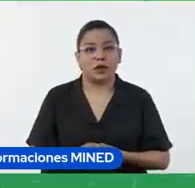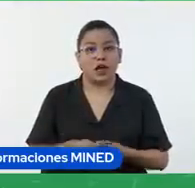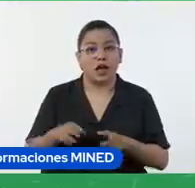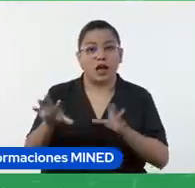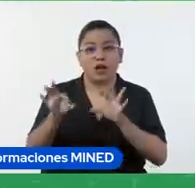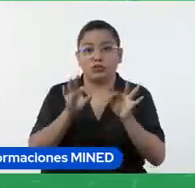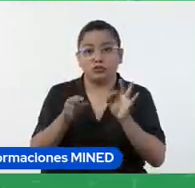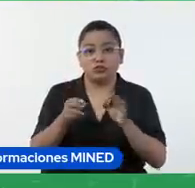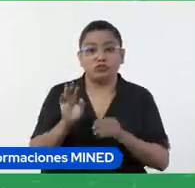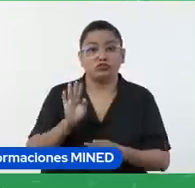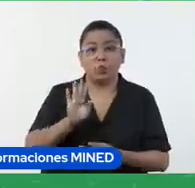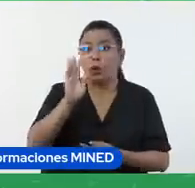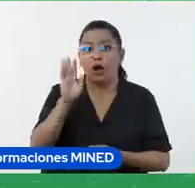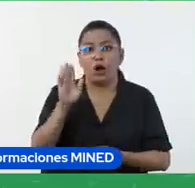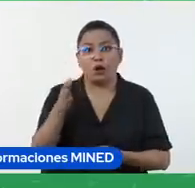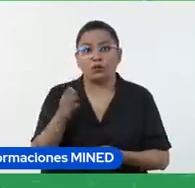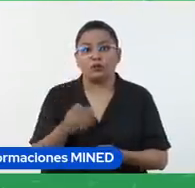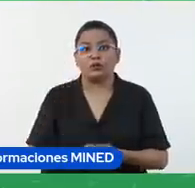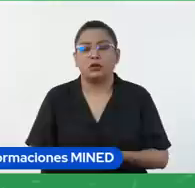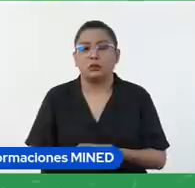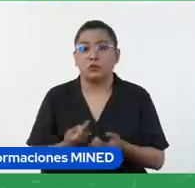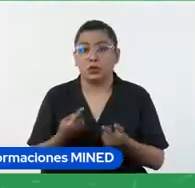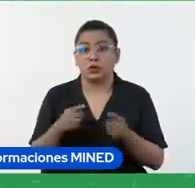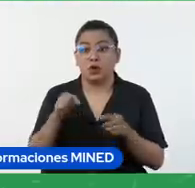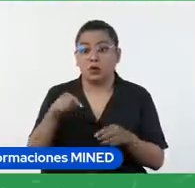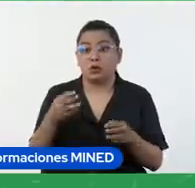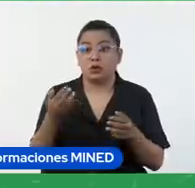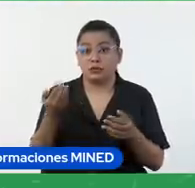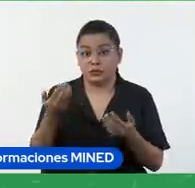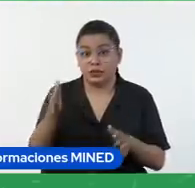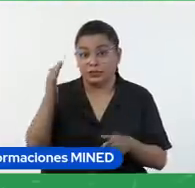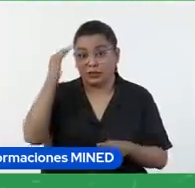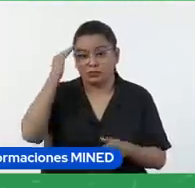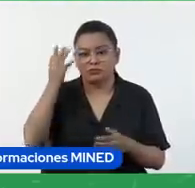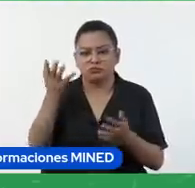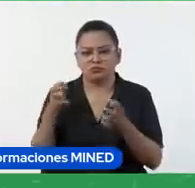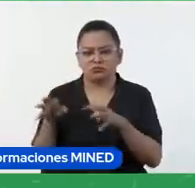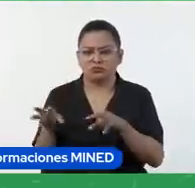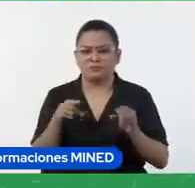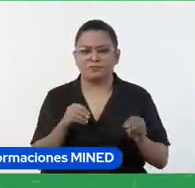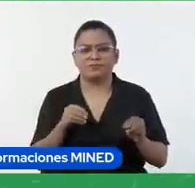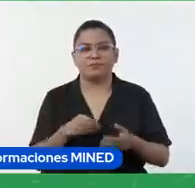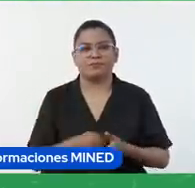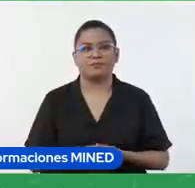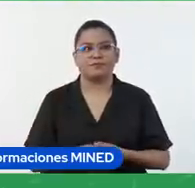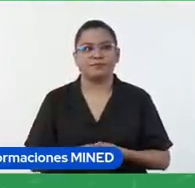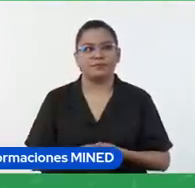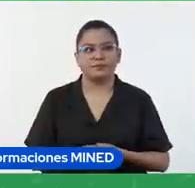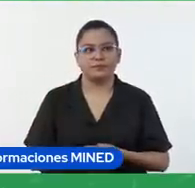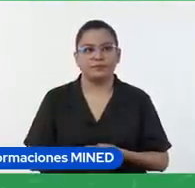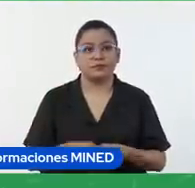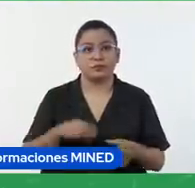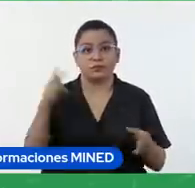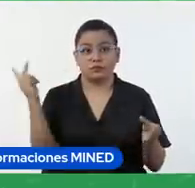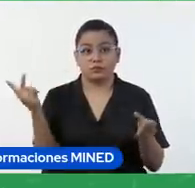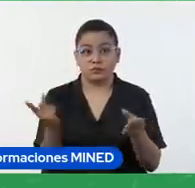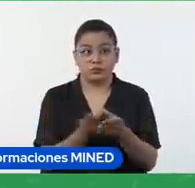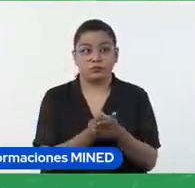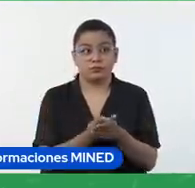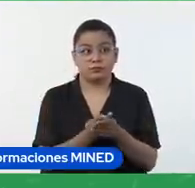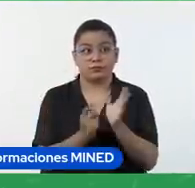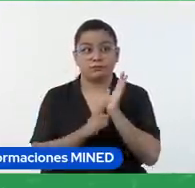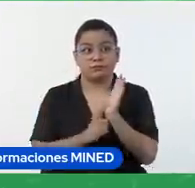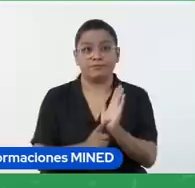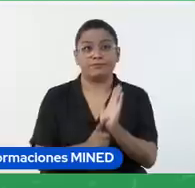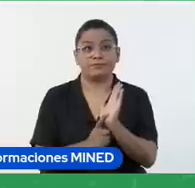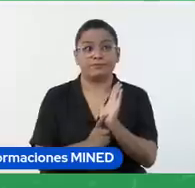nuevas seguramente las van a querer incorporar bien portafolio de evidencias